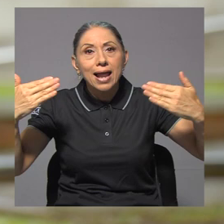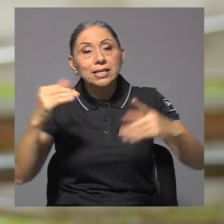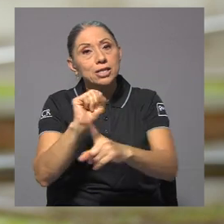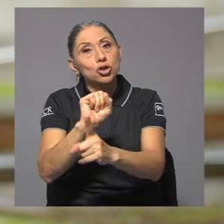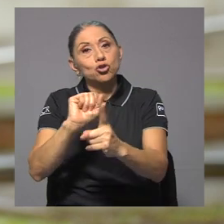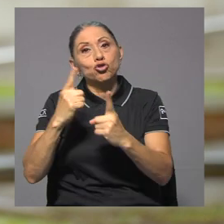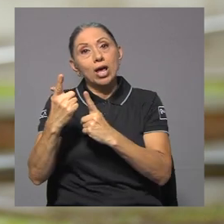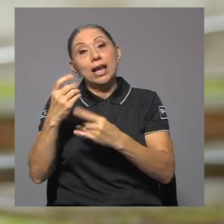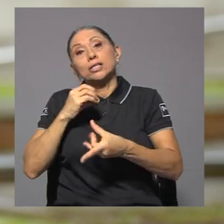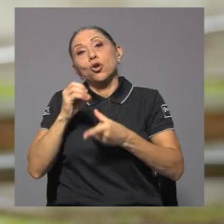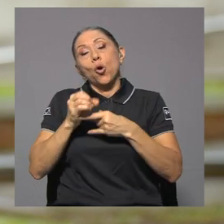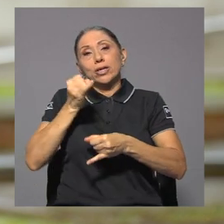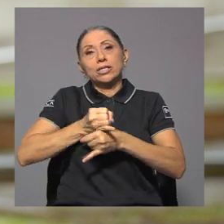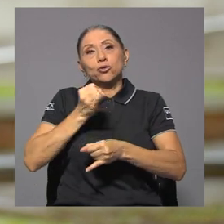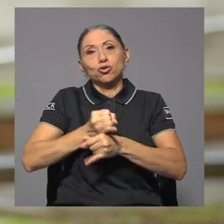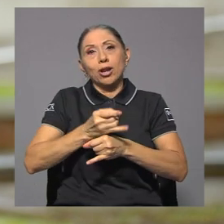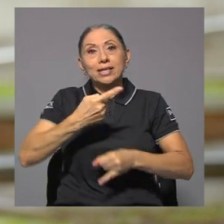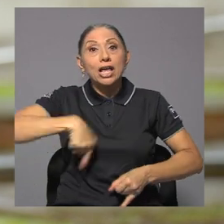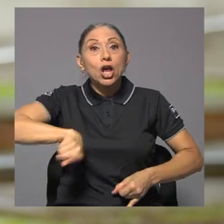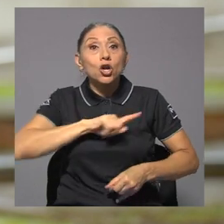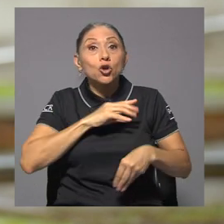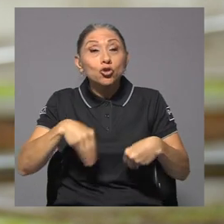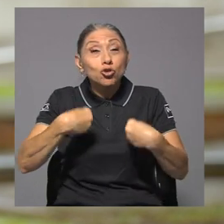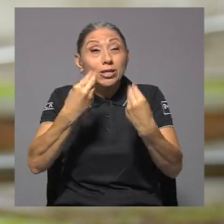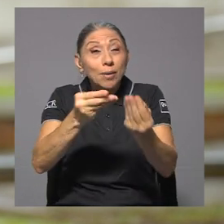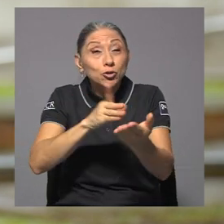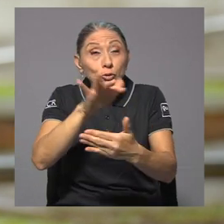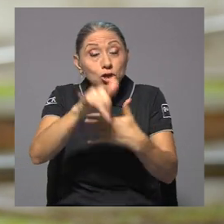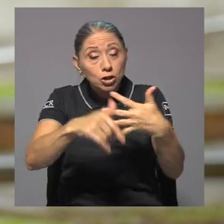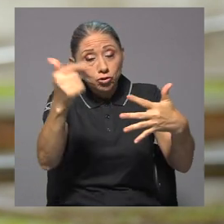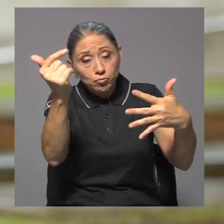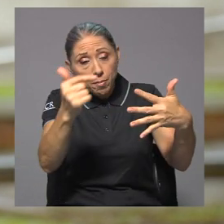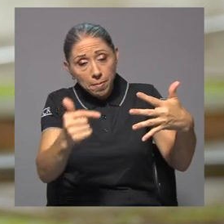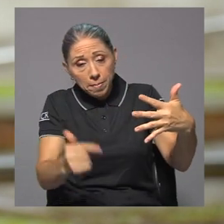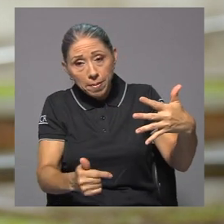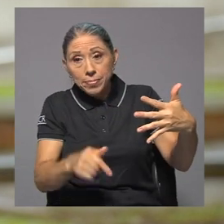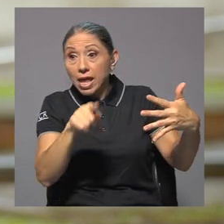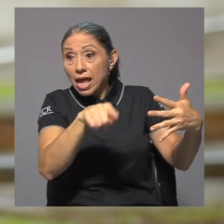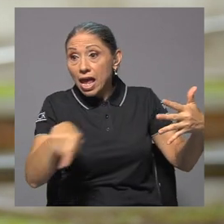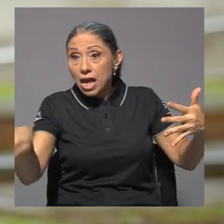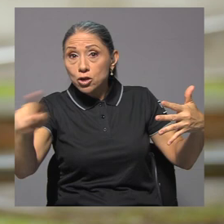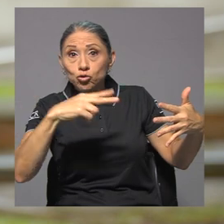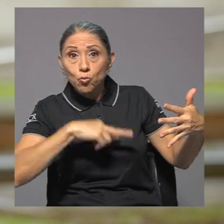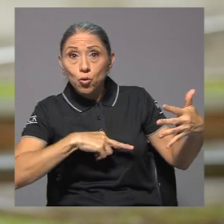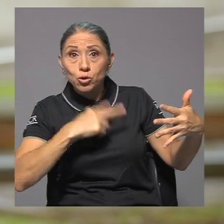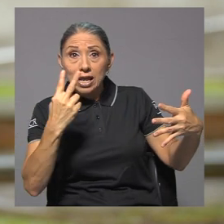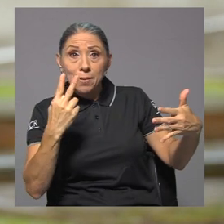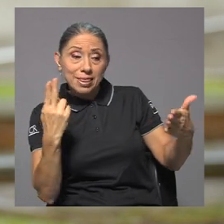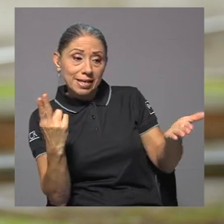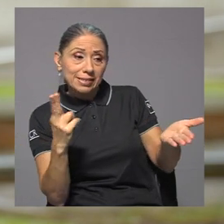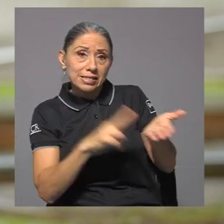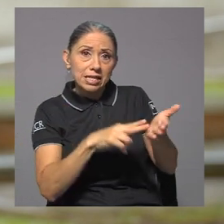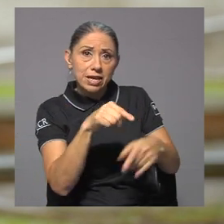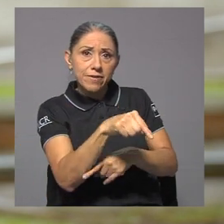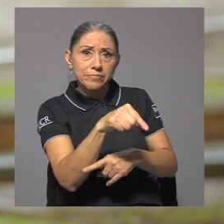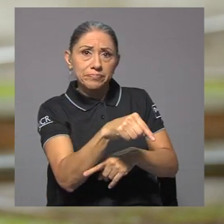institucionales. Entonces, nosotros les ofrecemos una variedad de proyectos en los cuales ellos voluntariamente se inscriben